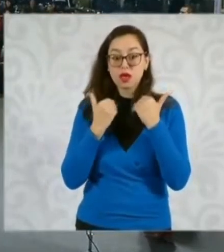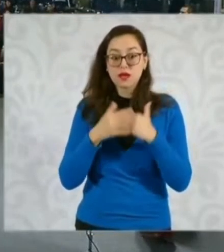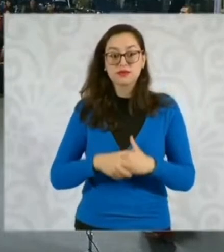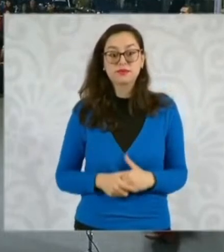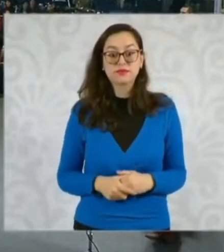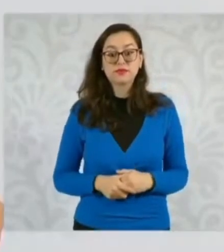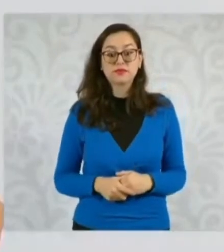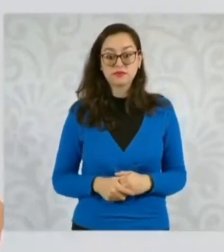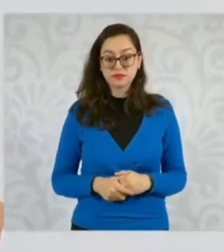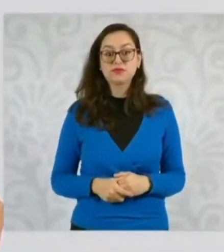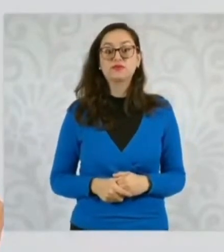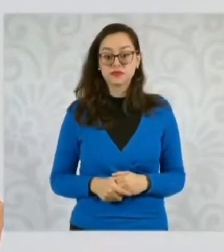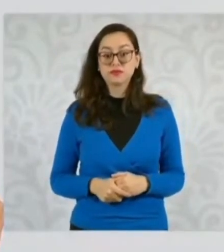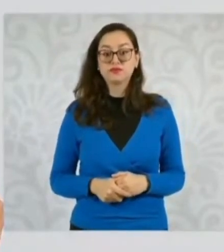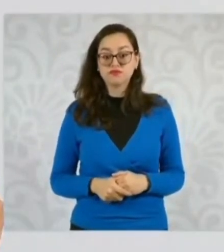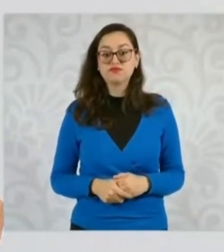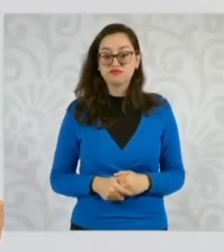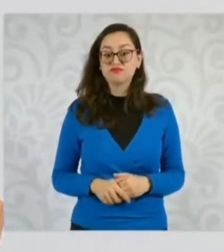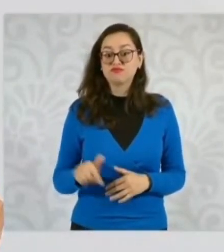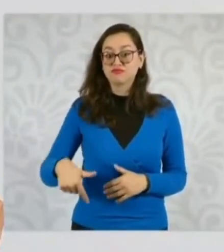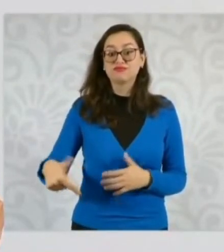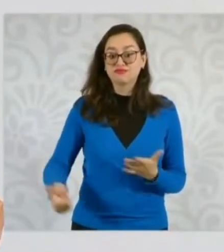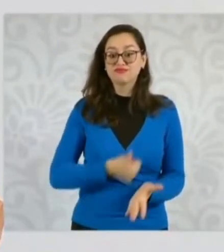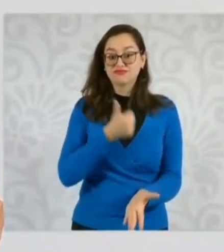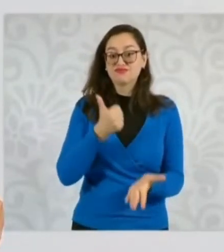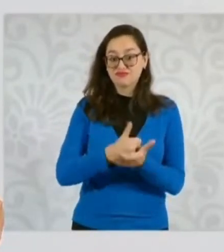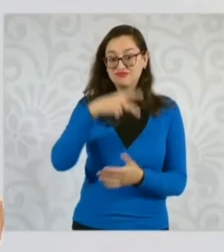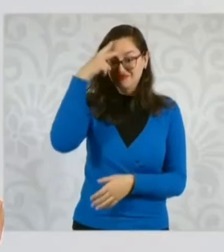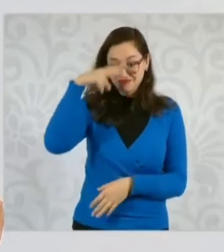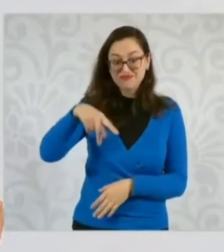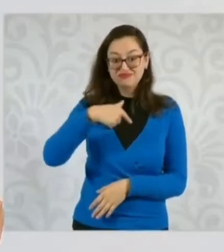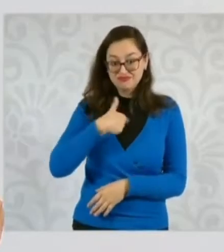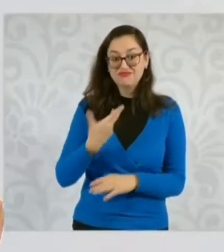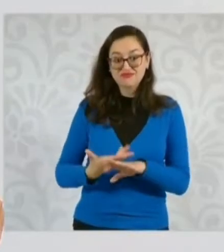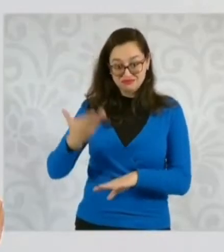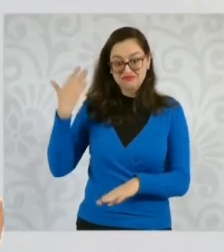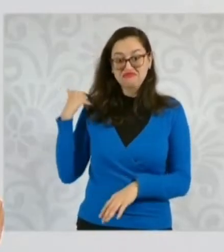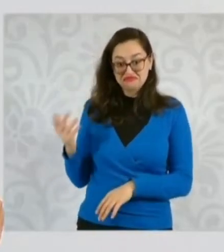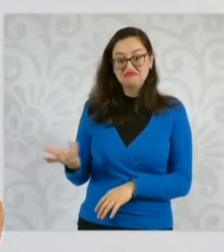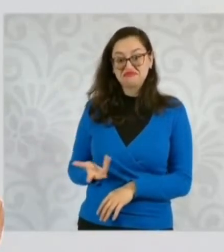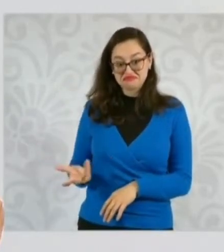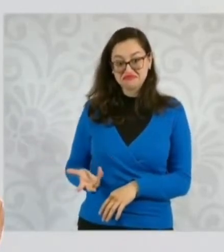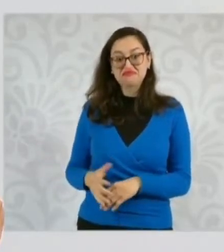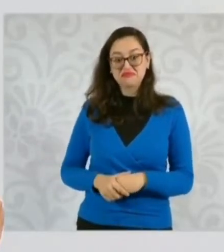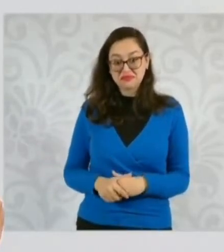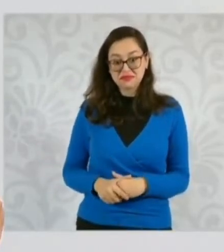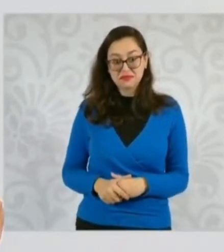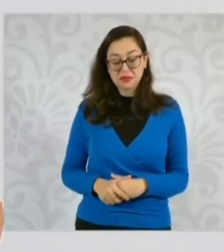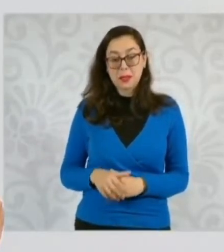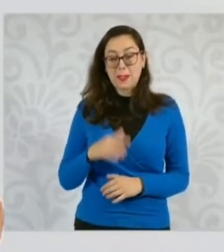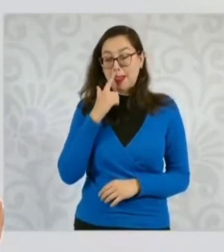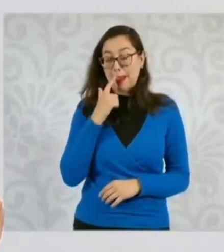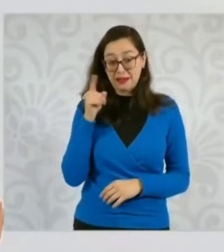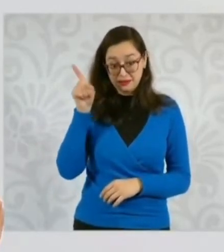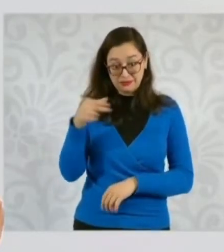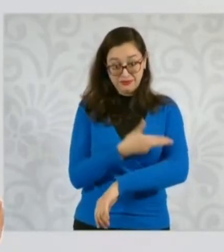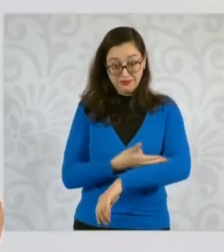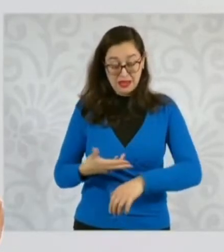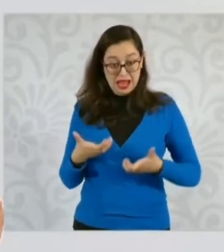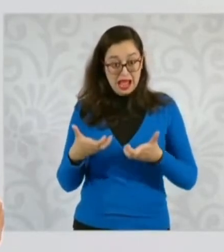hecho, lo hice en la Ciudad de México cuando fui jefa de gobierno. Paseo de la Reforma,